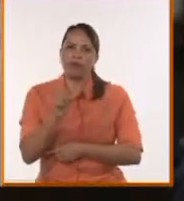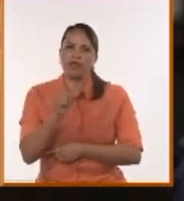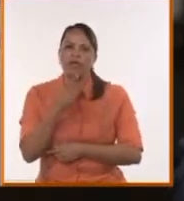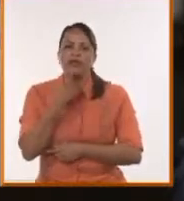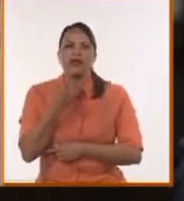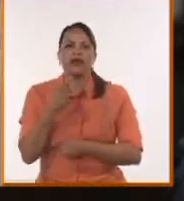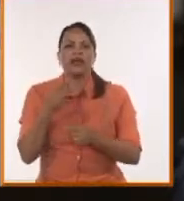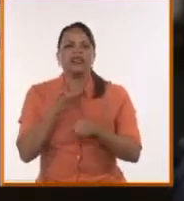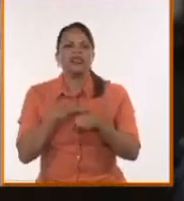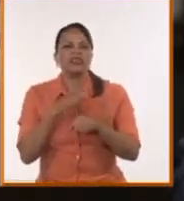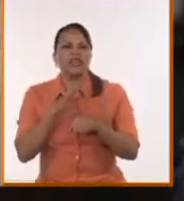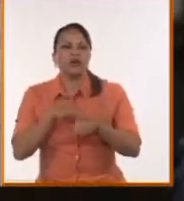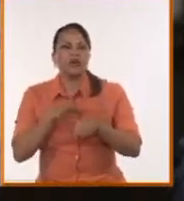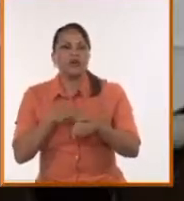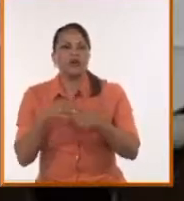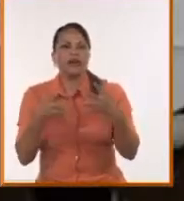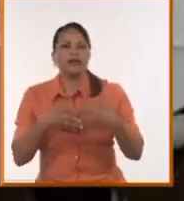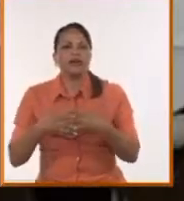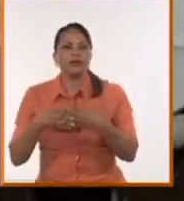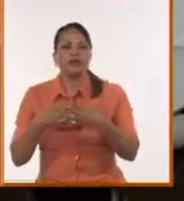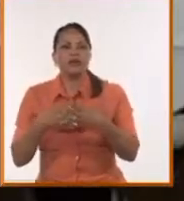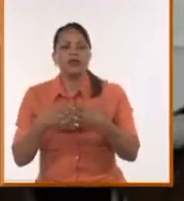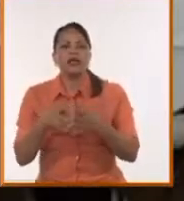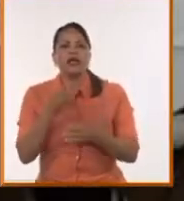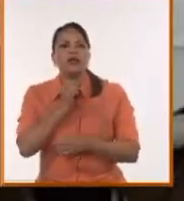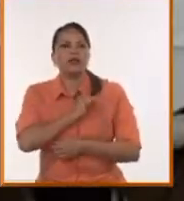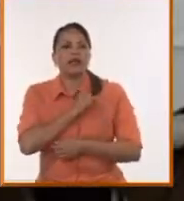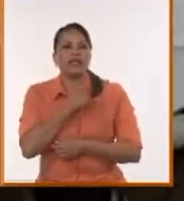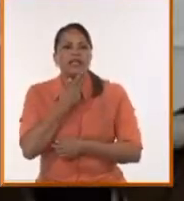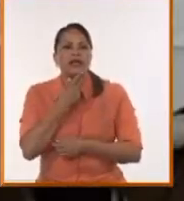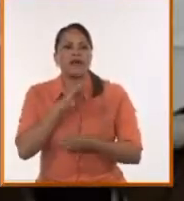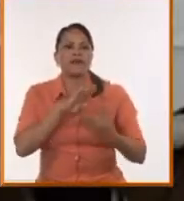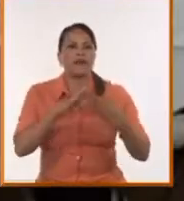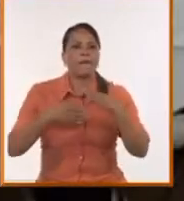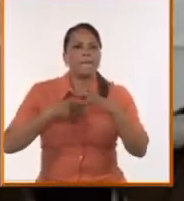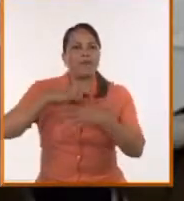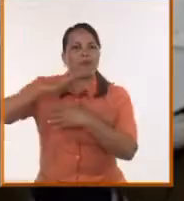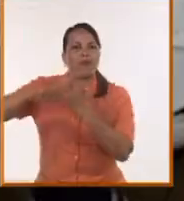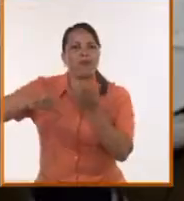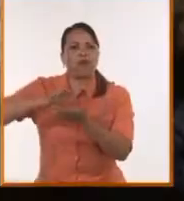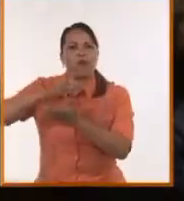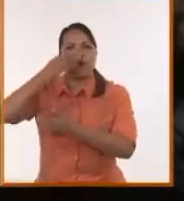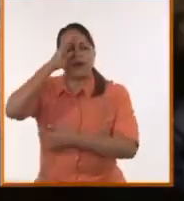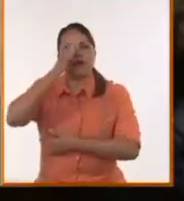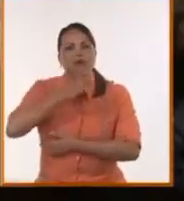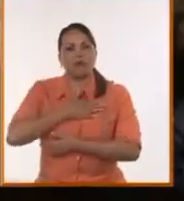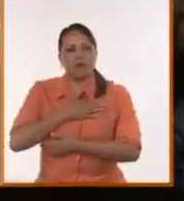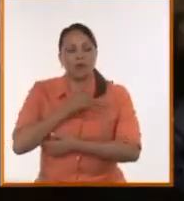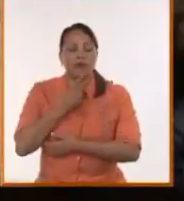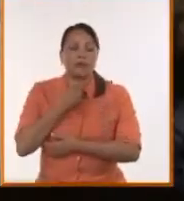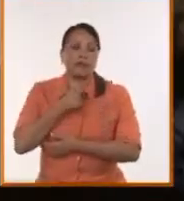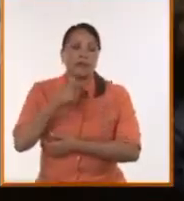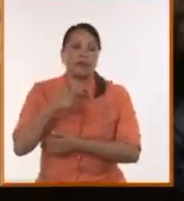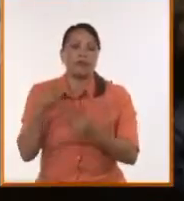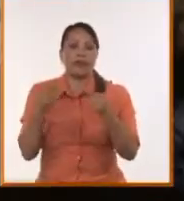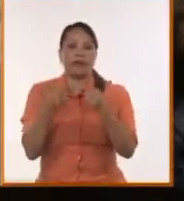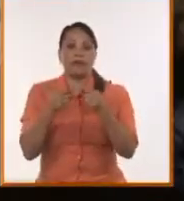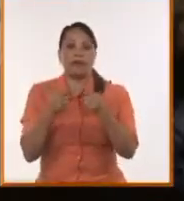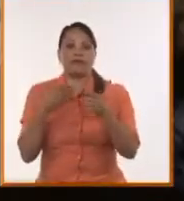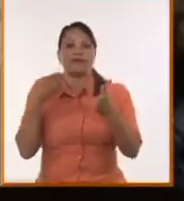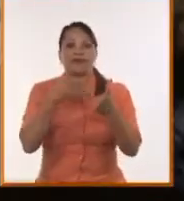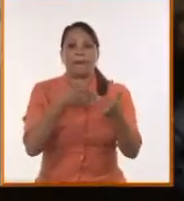es enfrentados. Al enemigo no le interesa solucionar los problemas de Cuba. Si el enemigo interviniera en Cuba